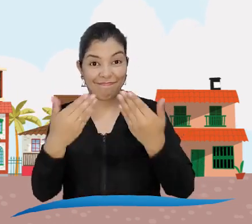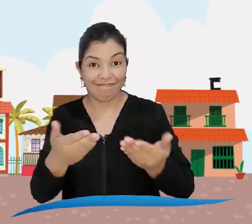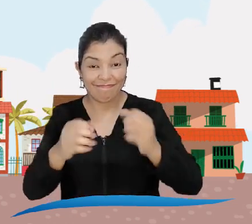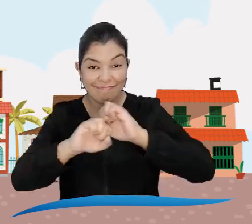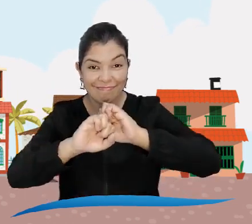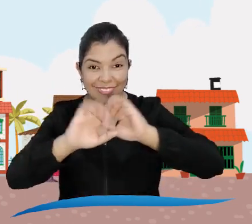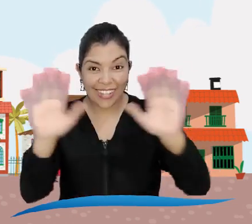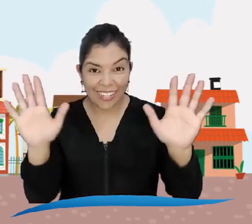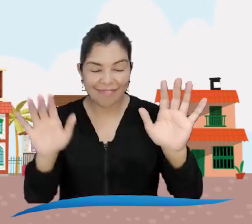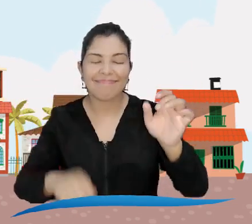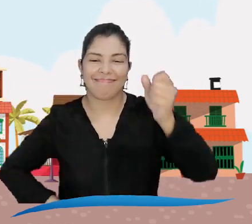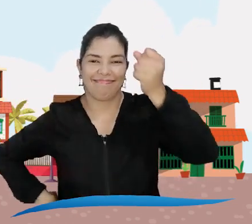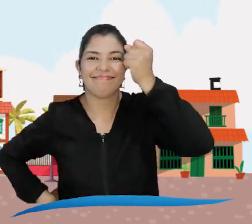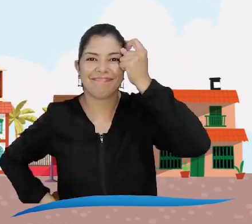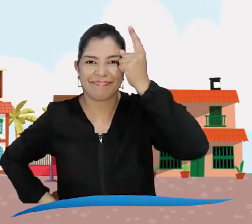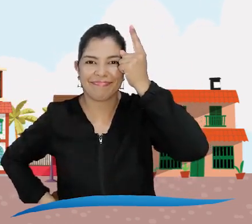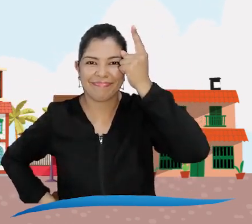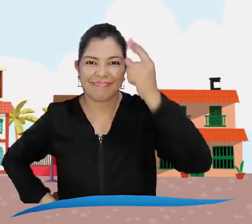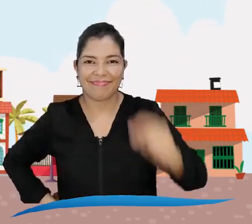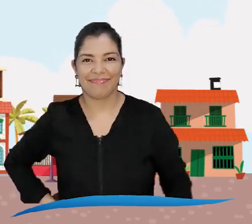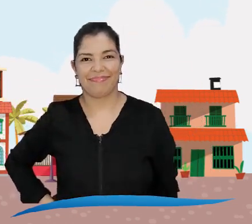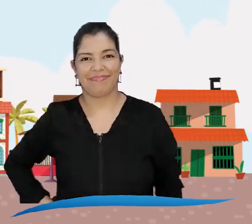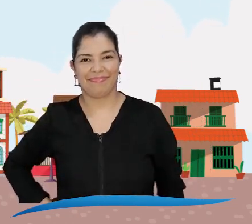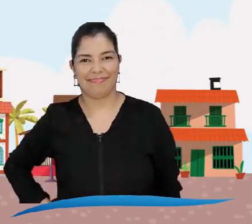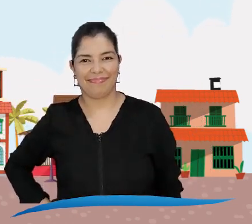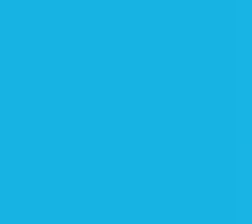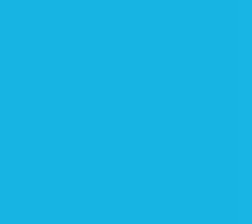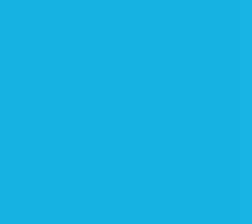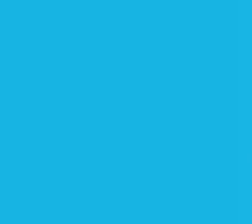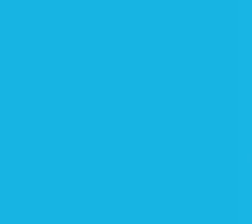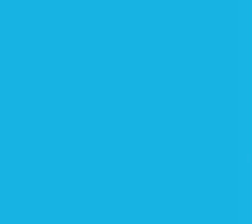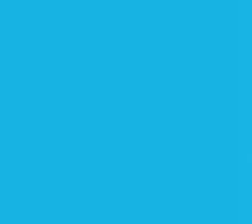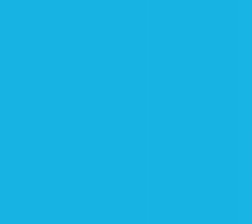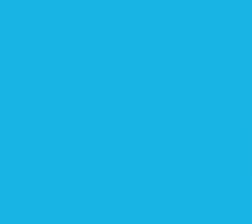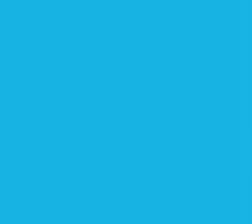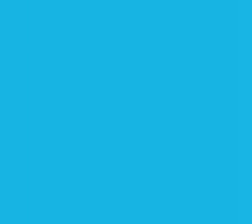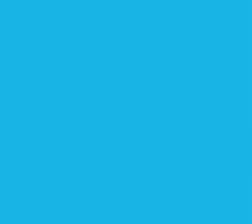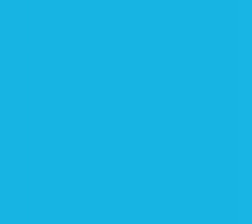de tu comité de discapacidad. Porque así clarito, sí nos entendemos.